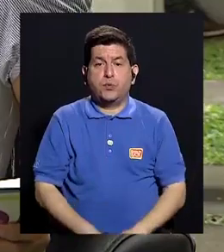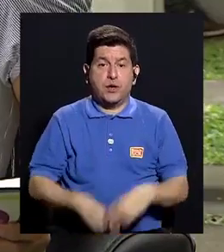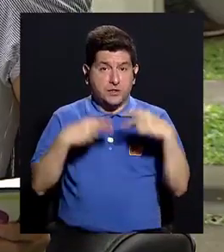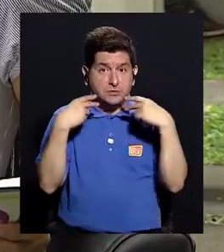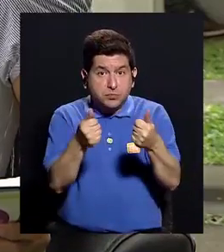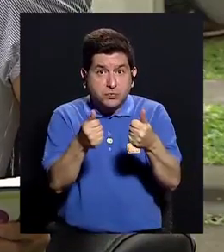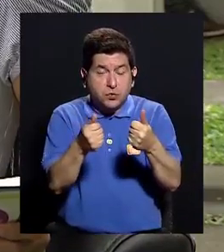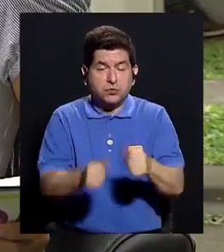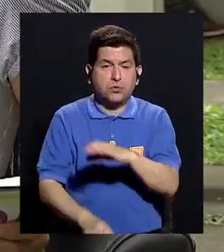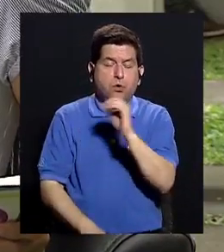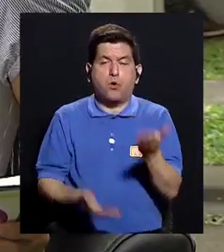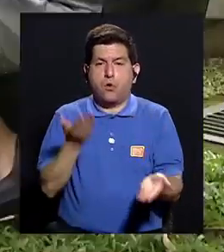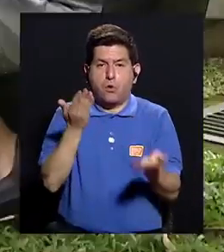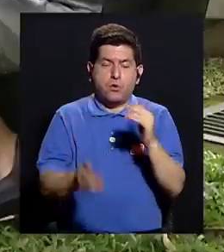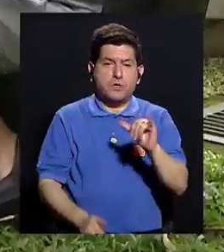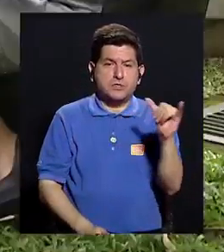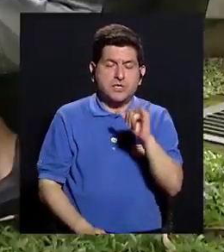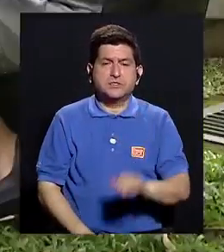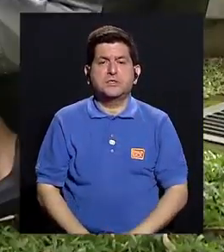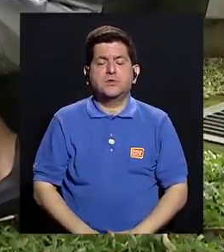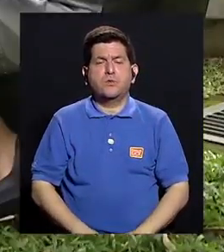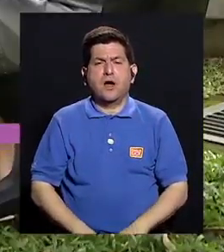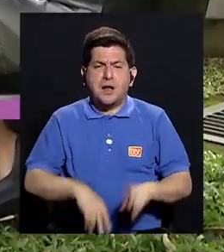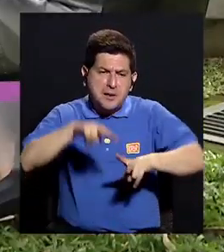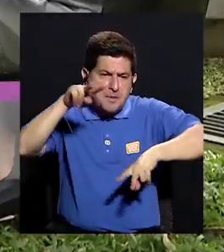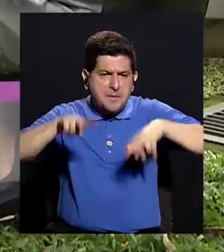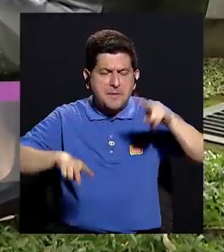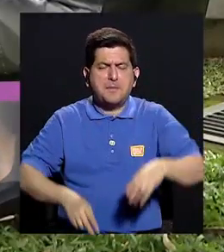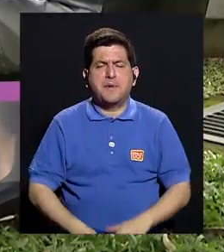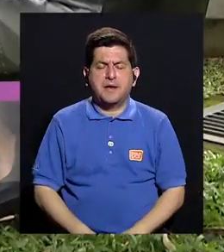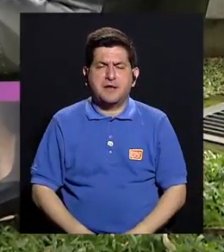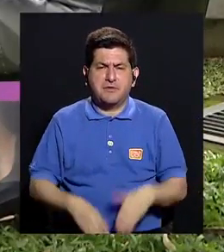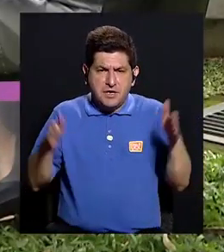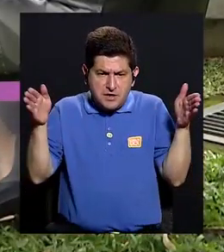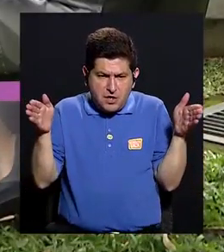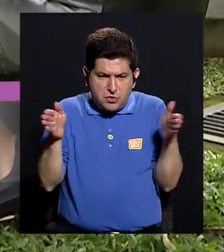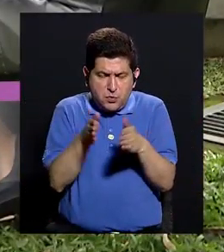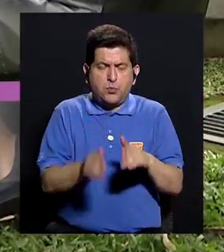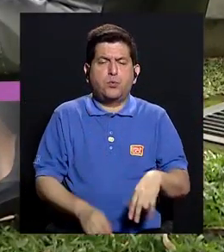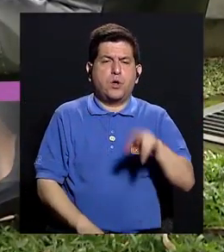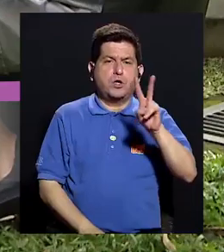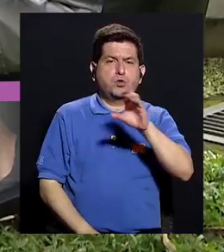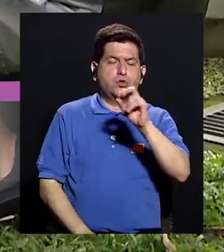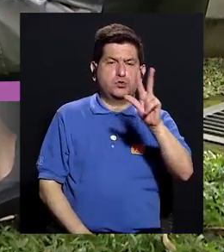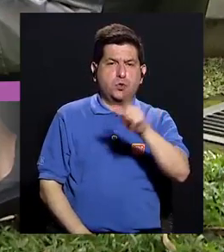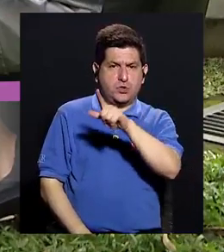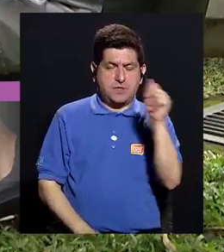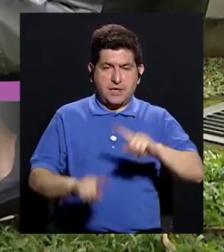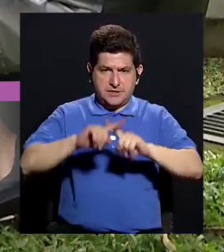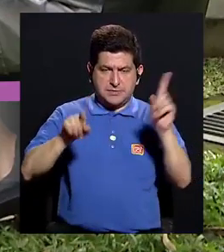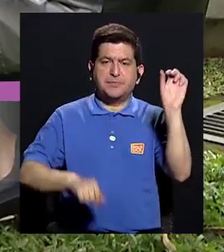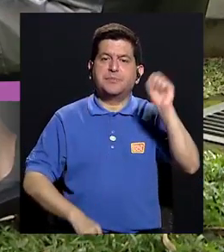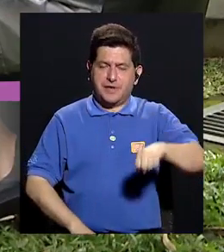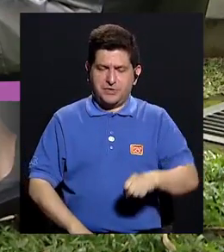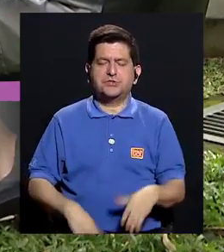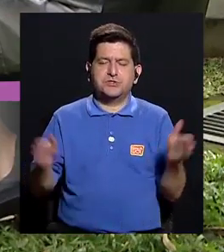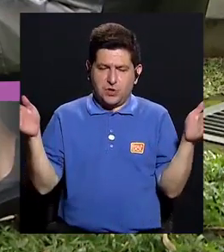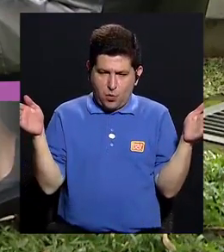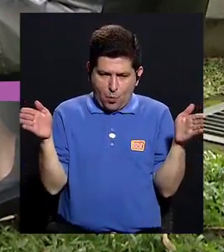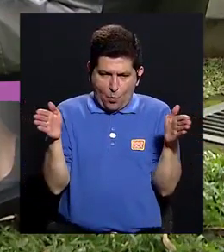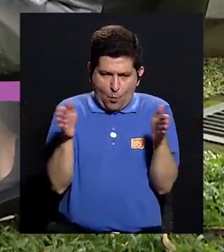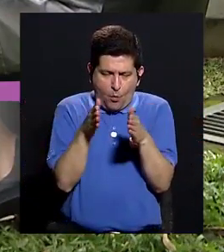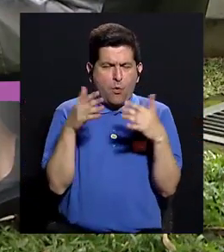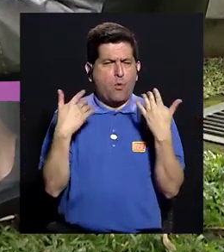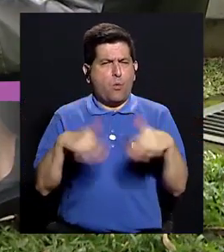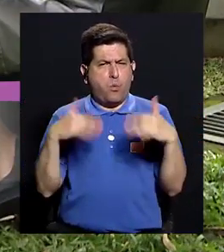puede pasar en esa disfrecuencia y bajar peso en dos o tres meses. Pero sí tiene que haber una disminución